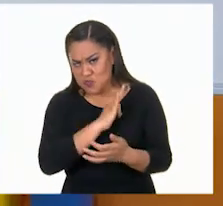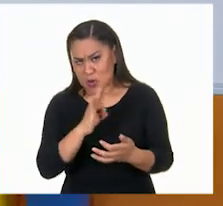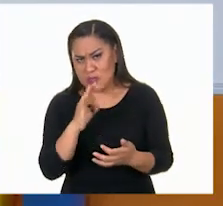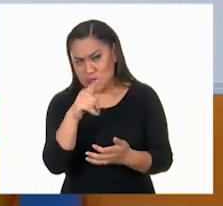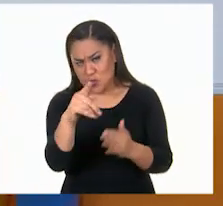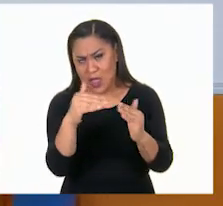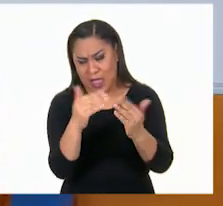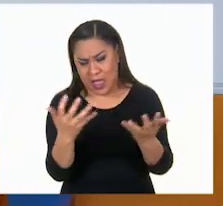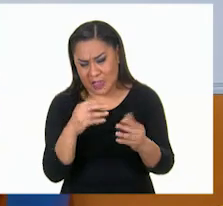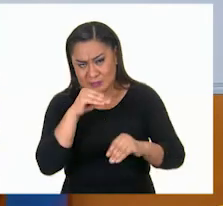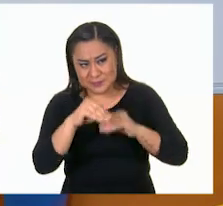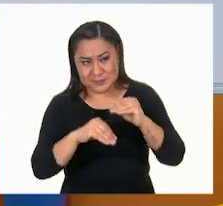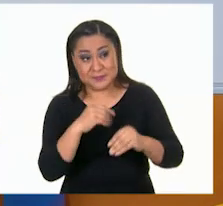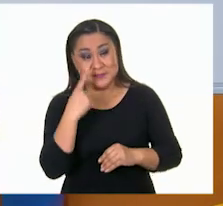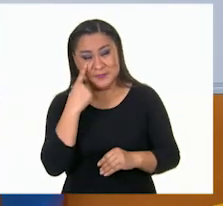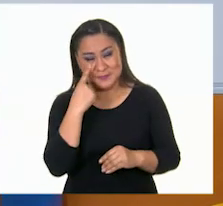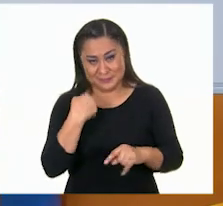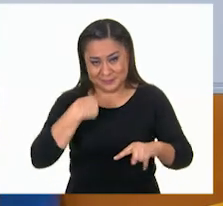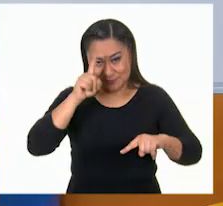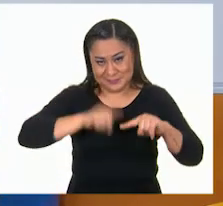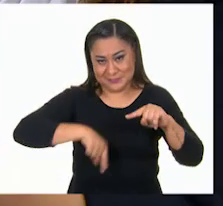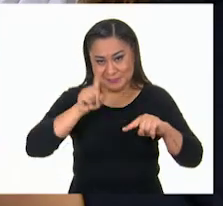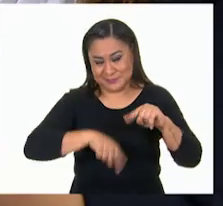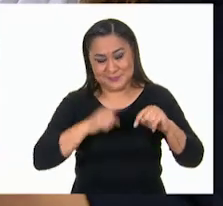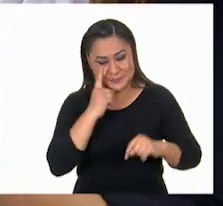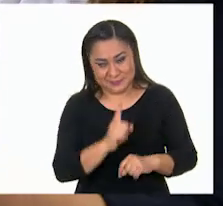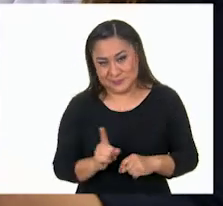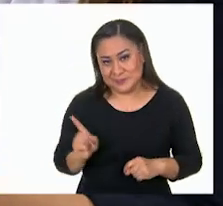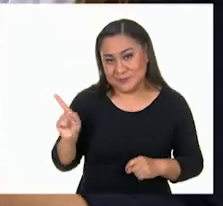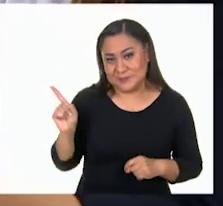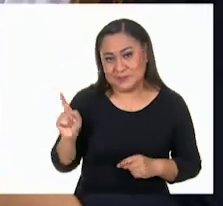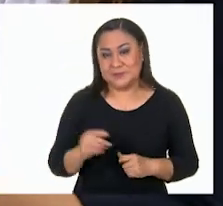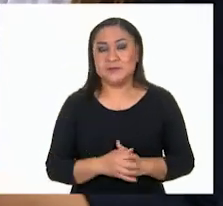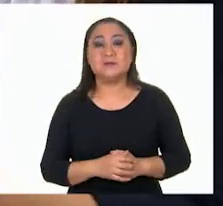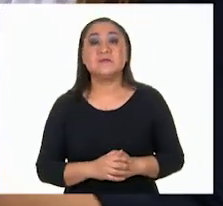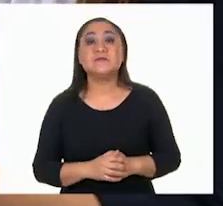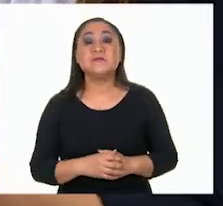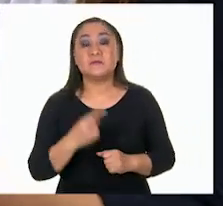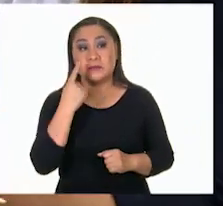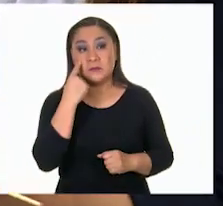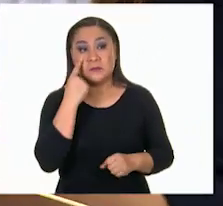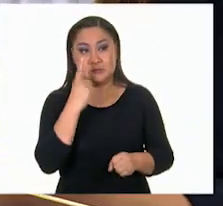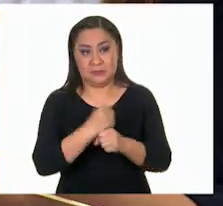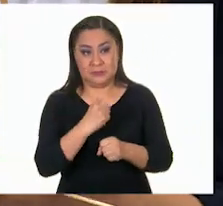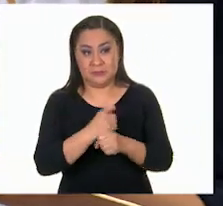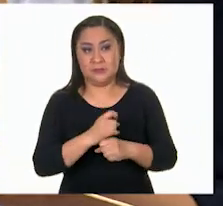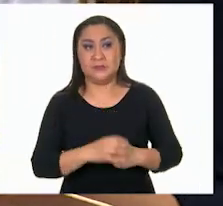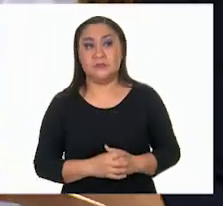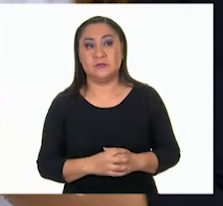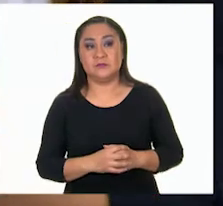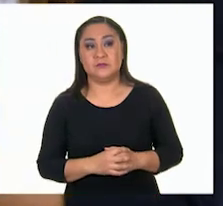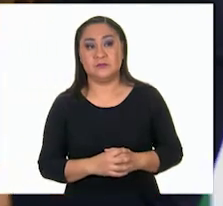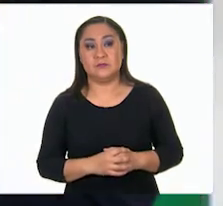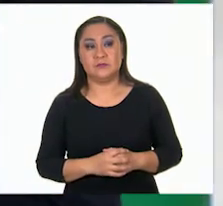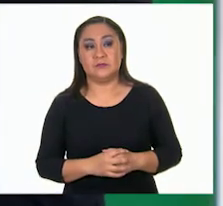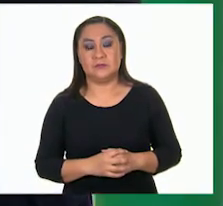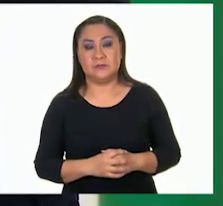Voy a quitar los vértices. Fíjense, voy a empezar con la cúspide. Tengo... Una.